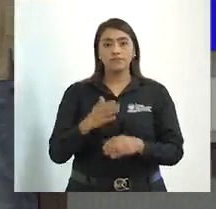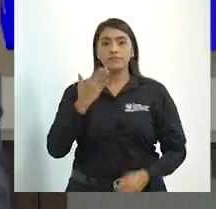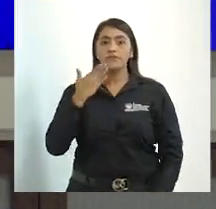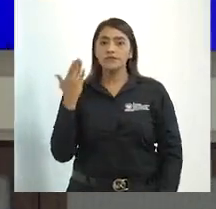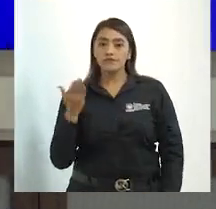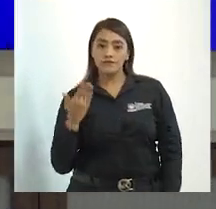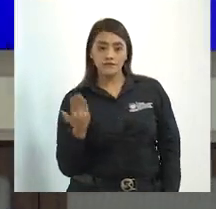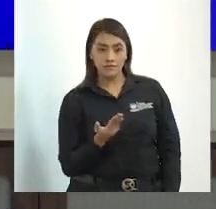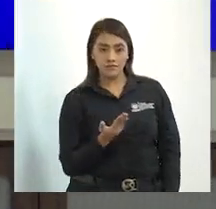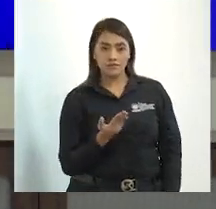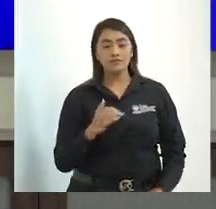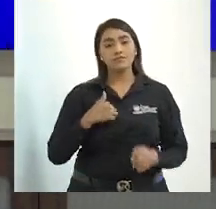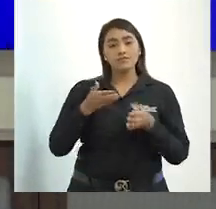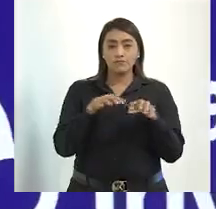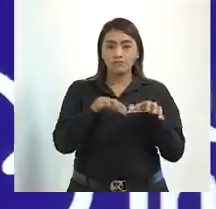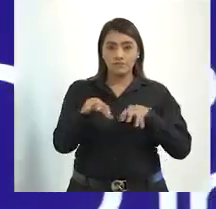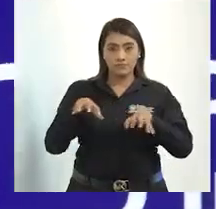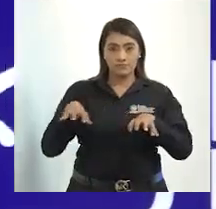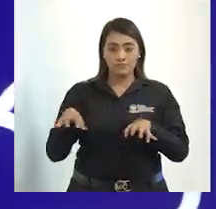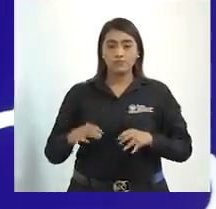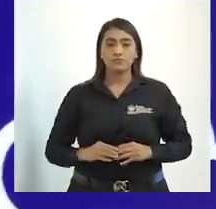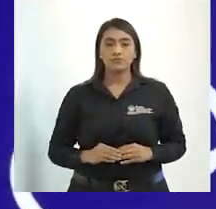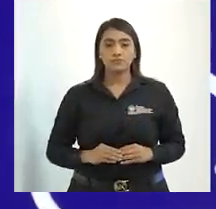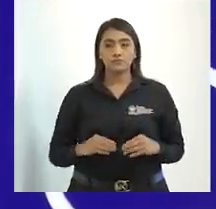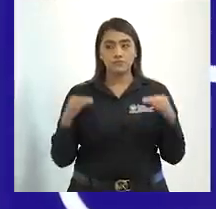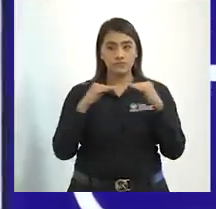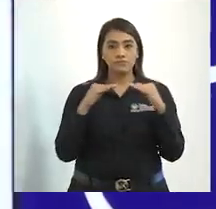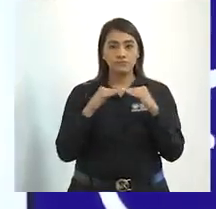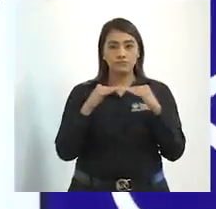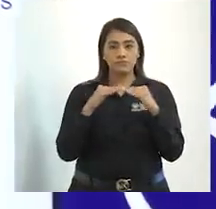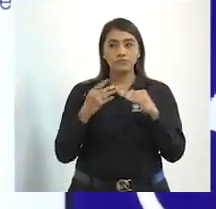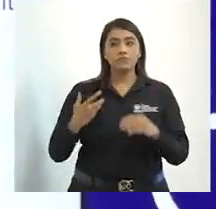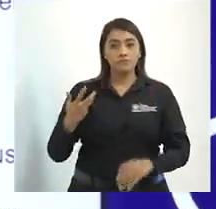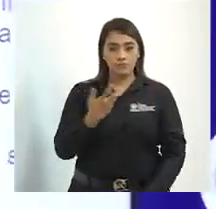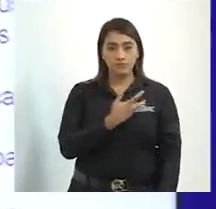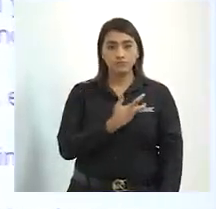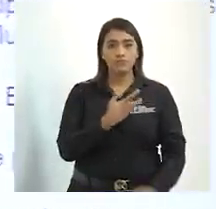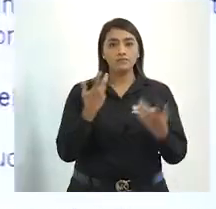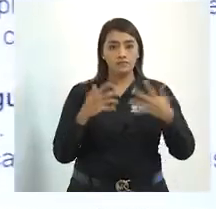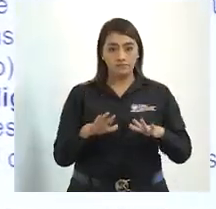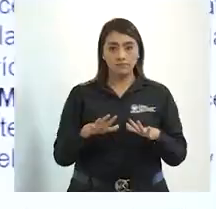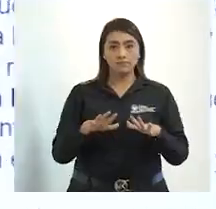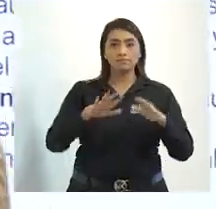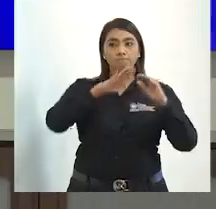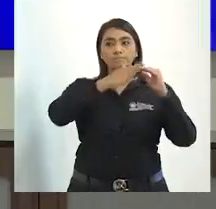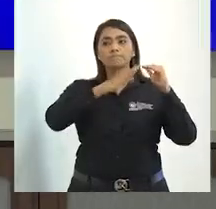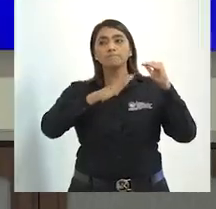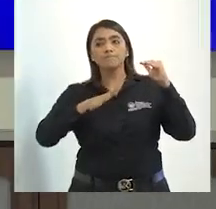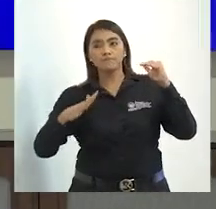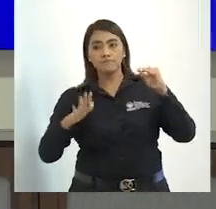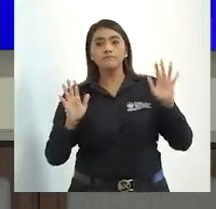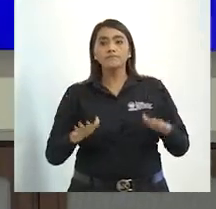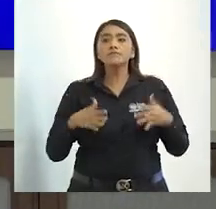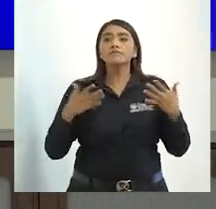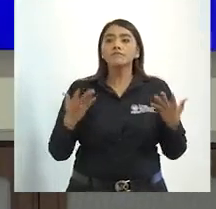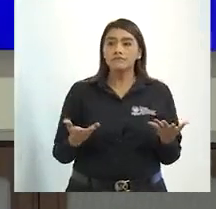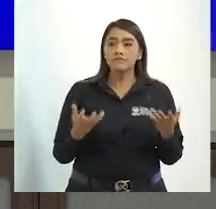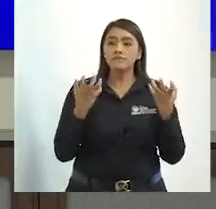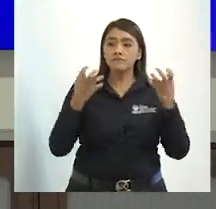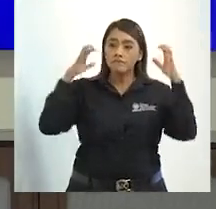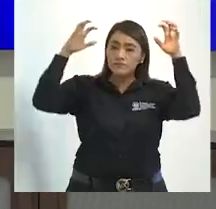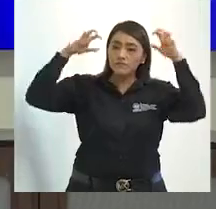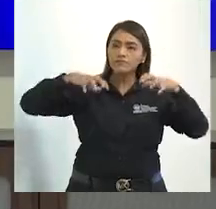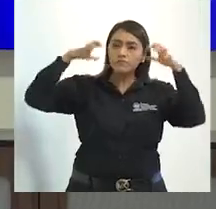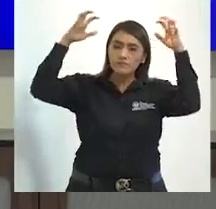Morazán y La Unión. También vamos a tener probabilidad de desbordamiento, ¿por qué? Porque vamos a tener cantidades de lluvia